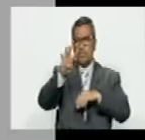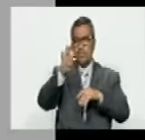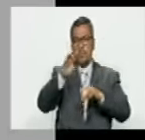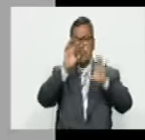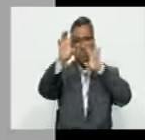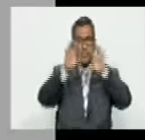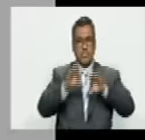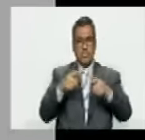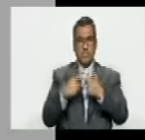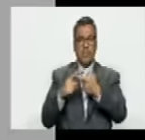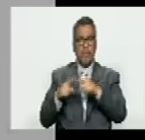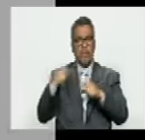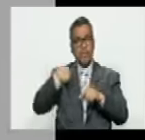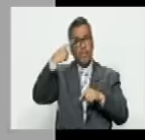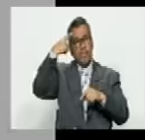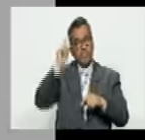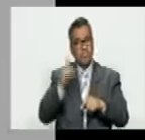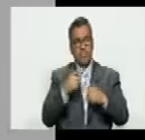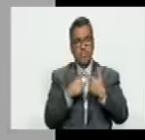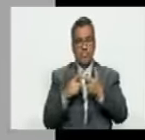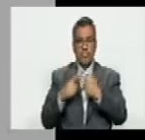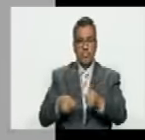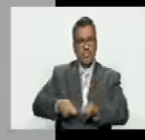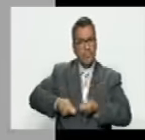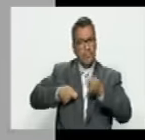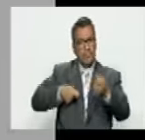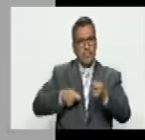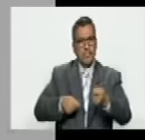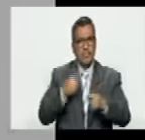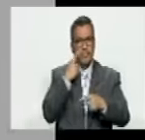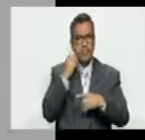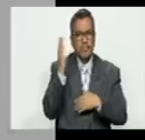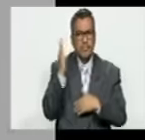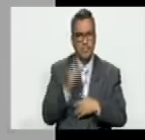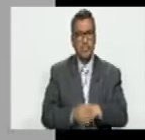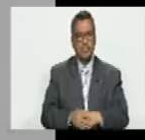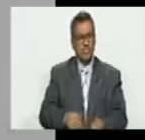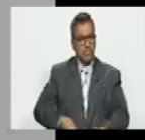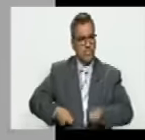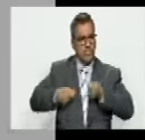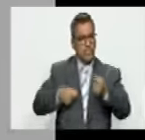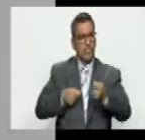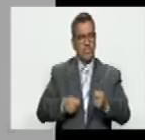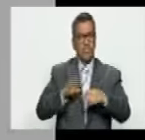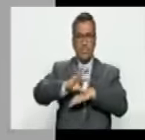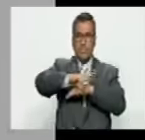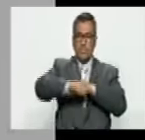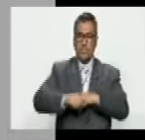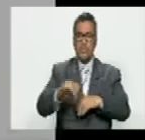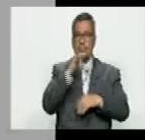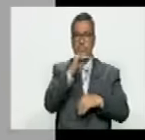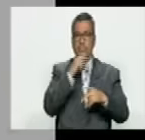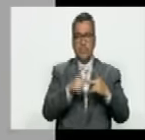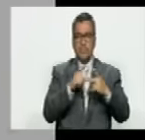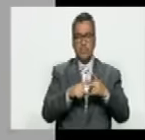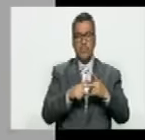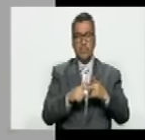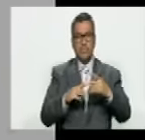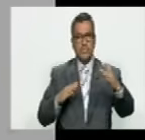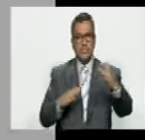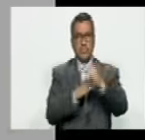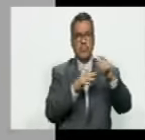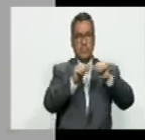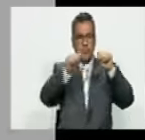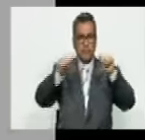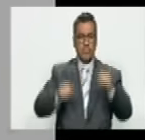países las probabilidades de distintos tipos de ataques y hay la cita hay ataques que se roban la información ataques que bloquean el